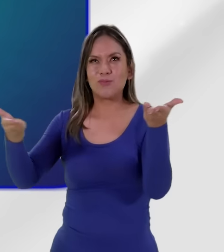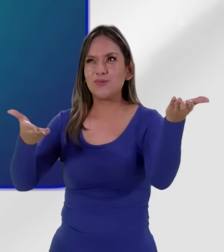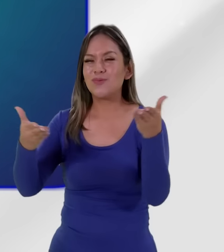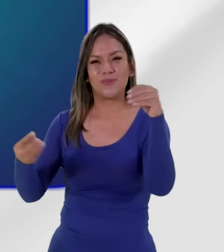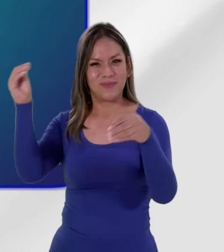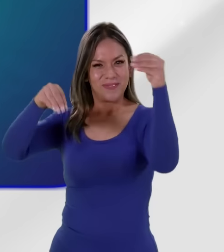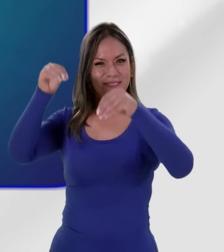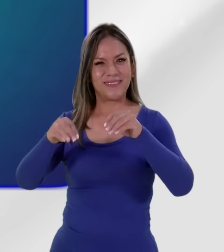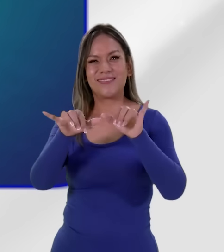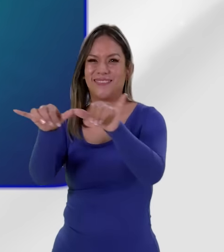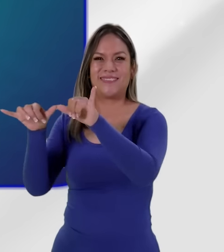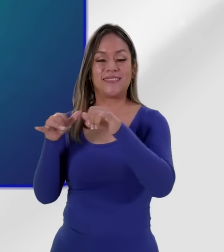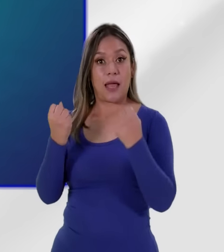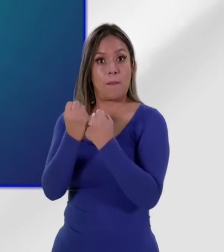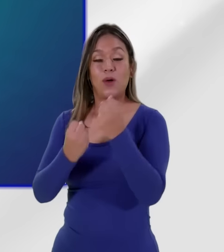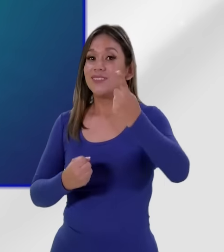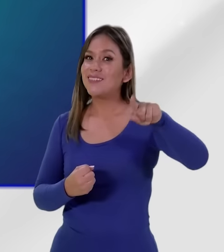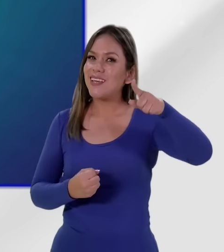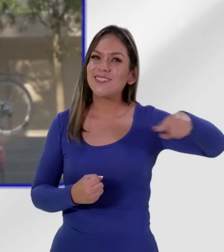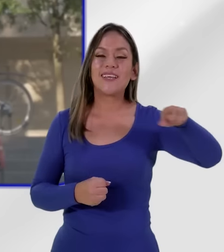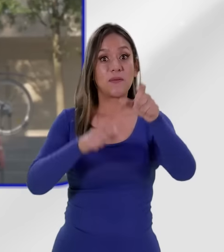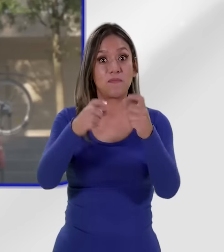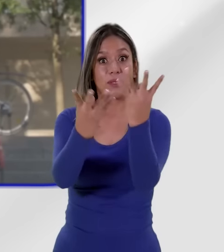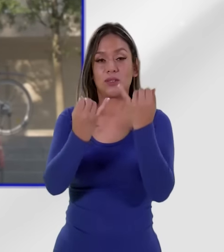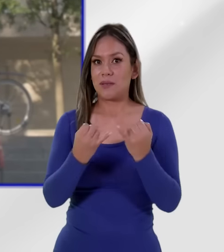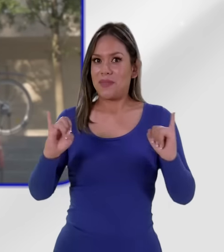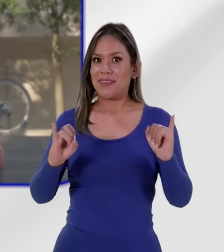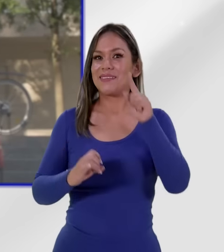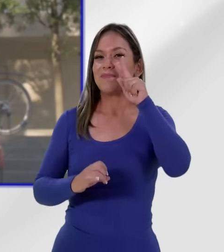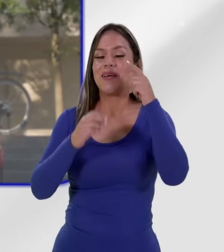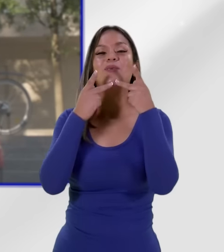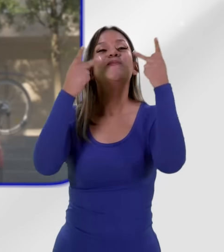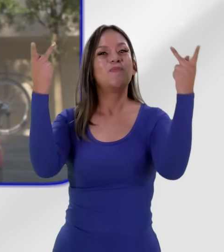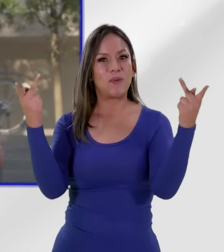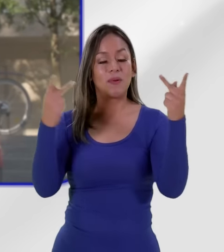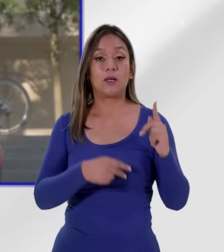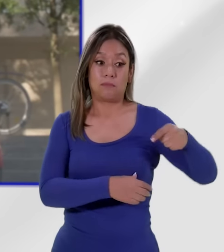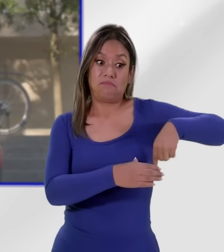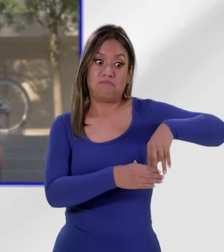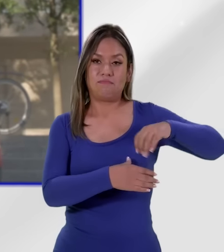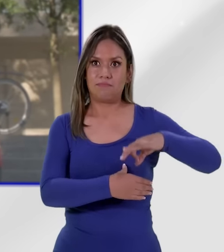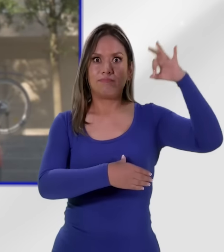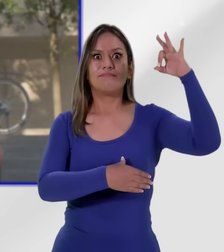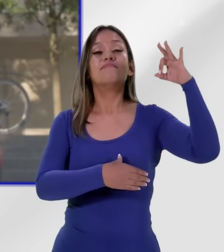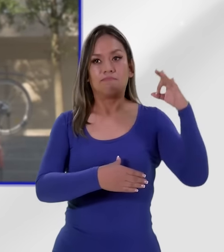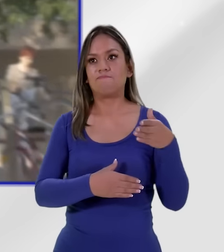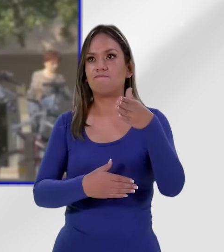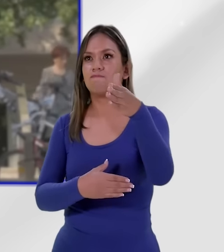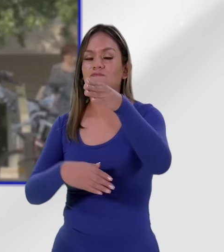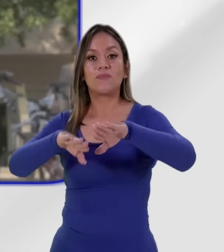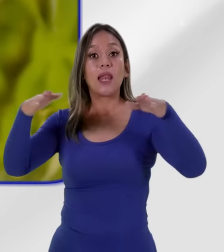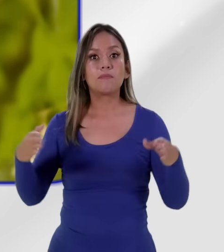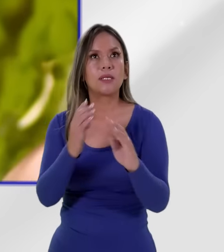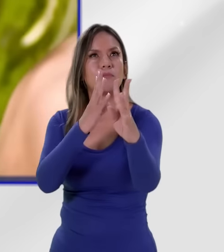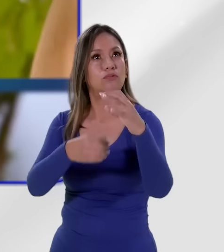Somos cientos de miles de personas independientes. Universitarios, empleados públicos, los que salimos sorteados para apoyar ese